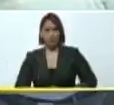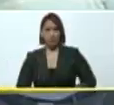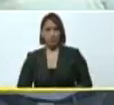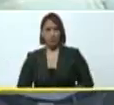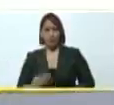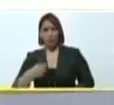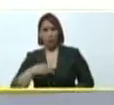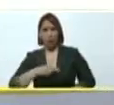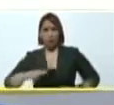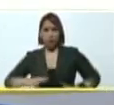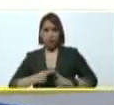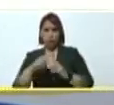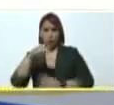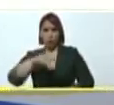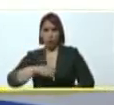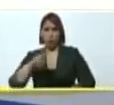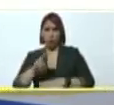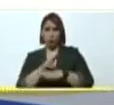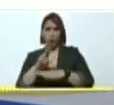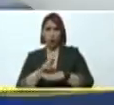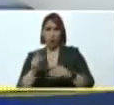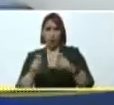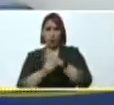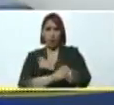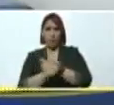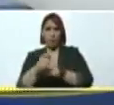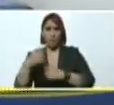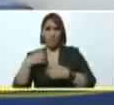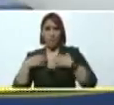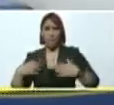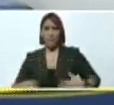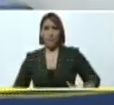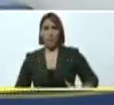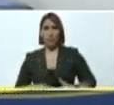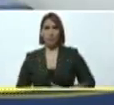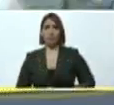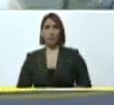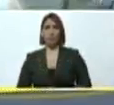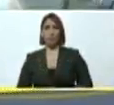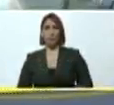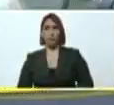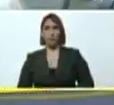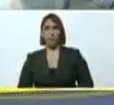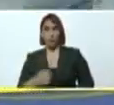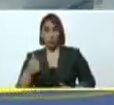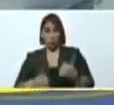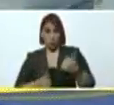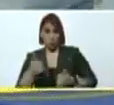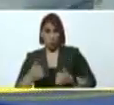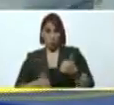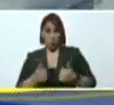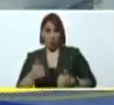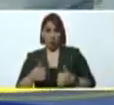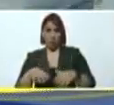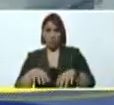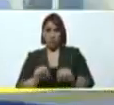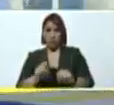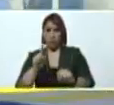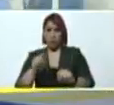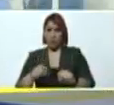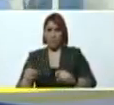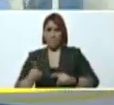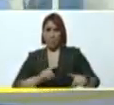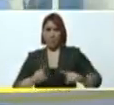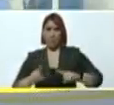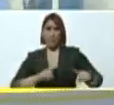nos encontramos hoy en la unidad de trasplante doctor David Arana, la cual ha sido intervenida y optimizada,